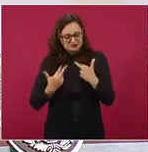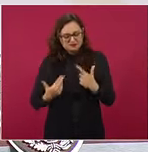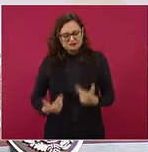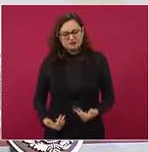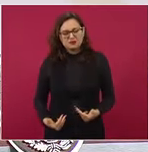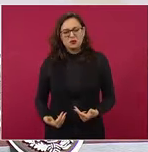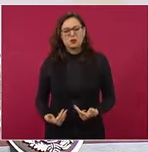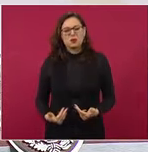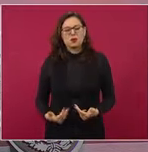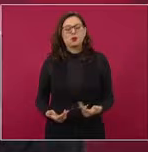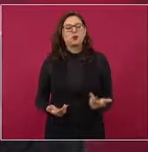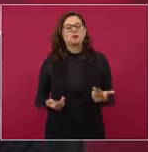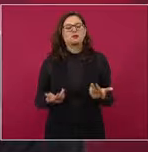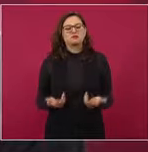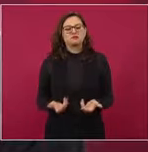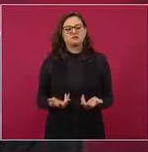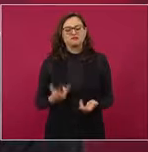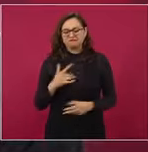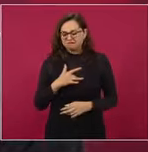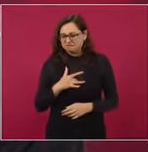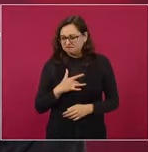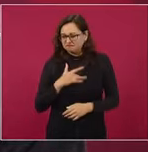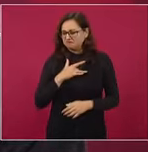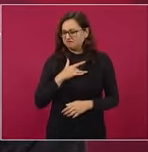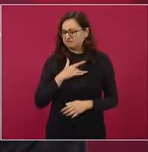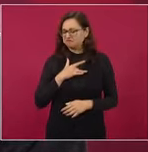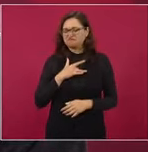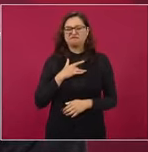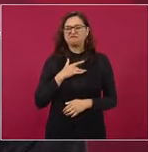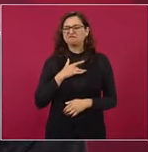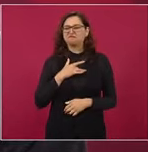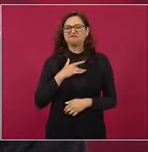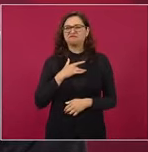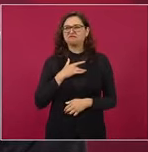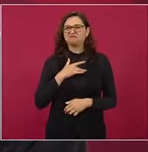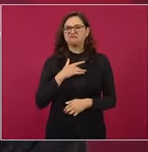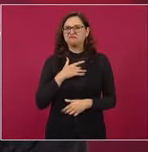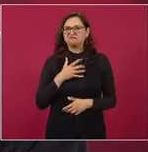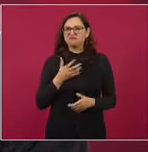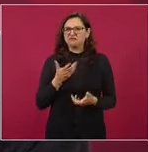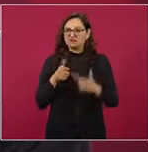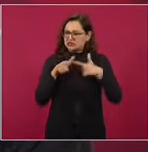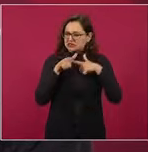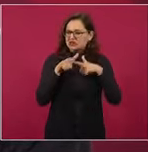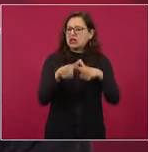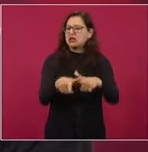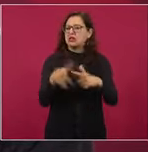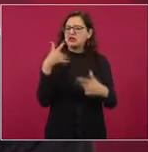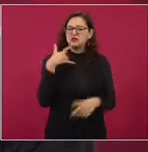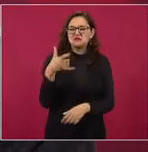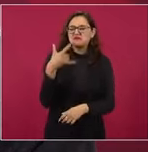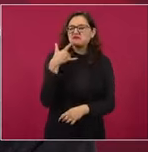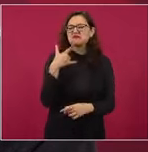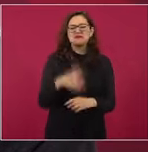cuando se pierda el entusiasmo, pensemos